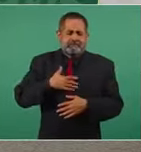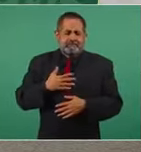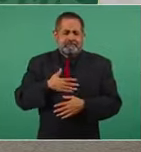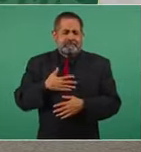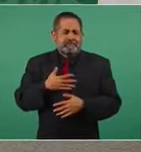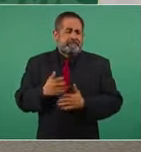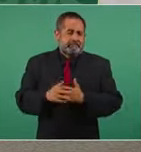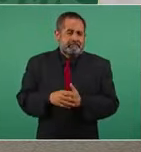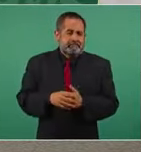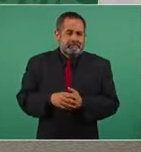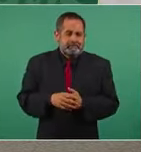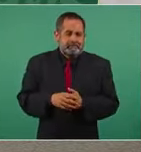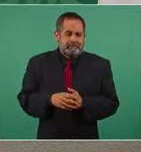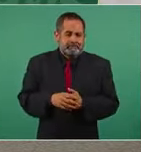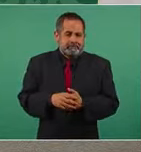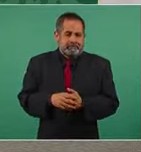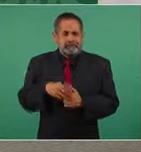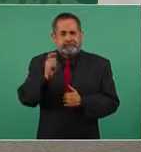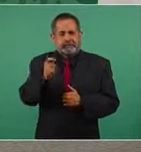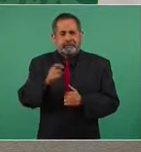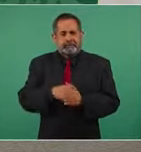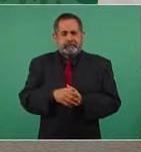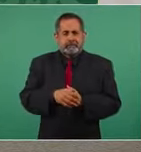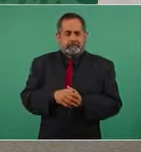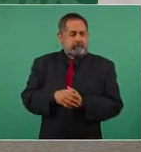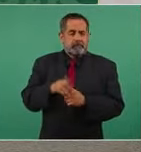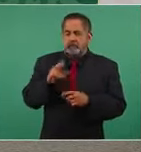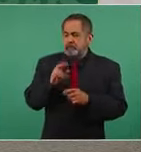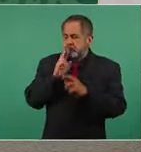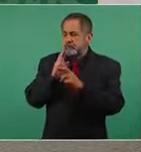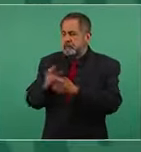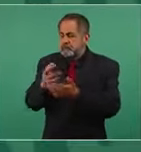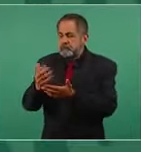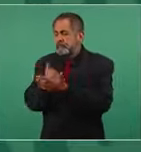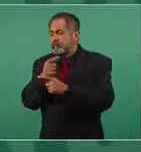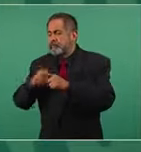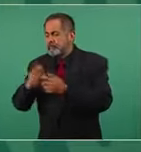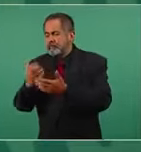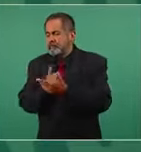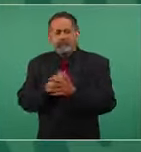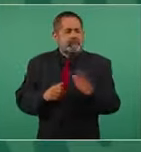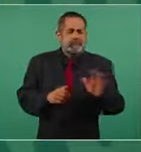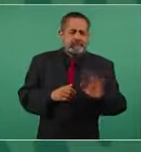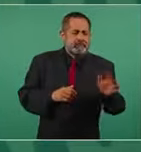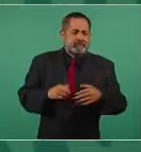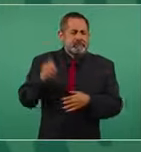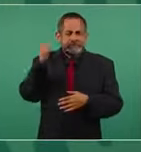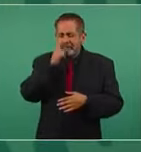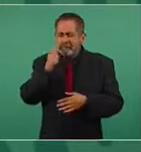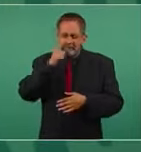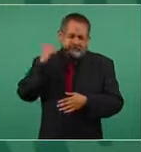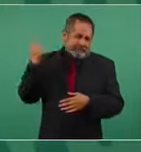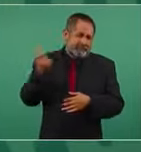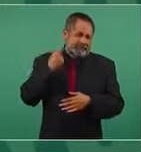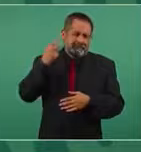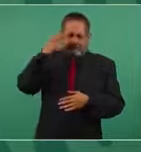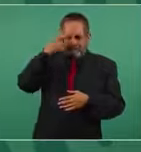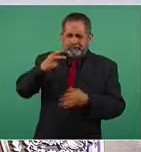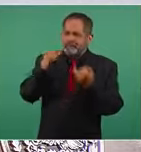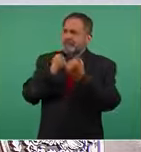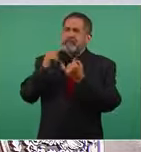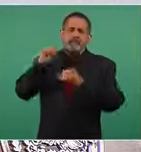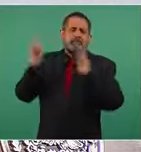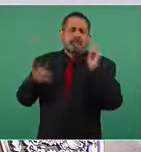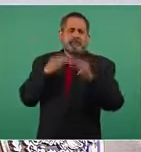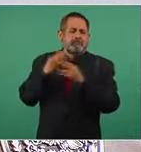pero no es por el resultado sino porque siempre es así en México y en cualquier país